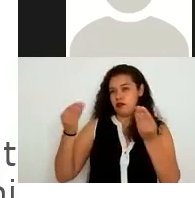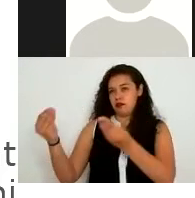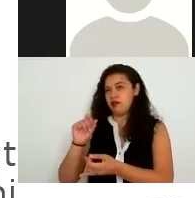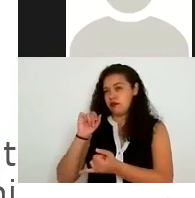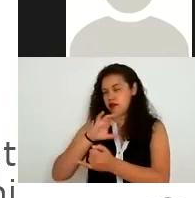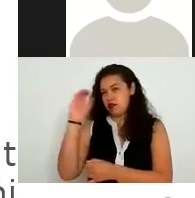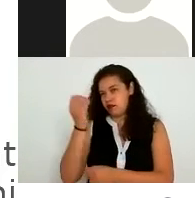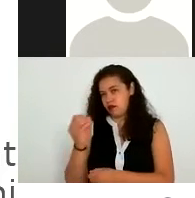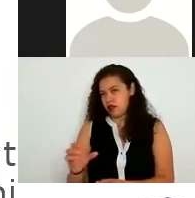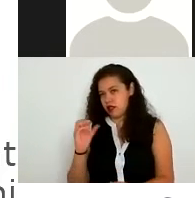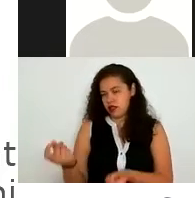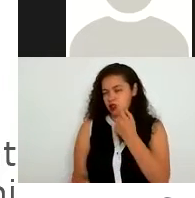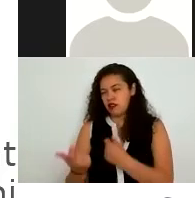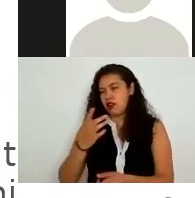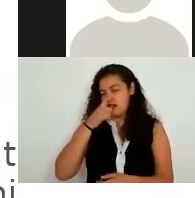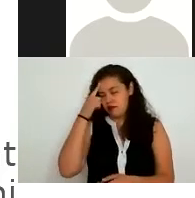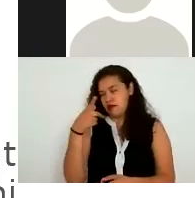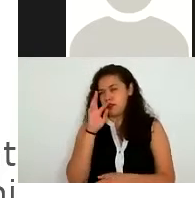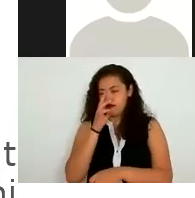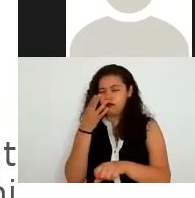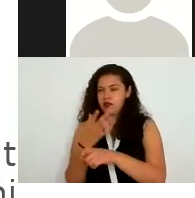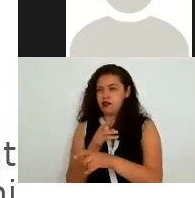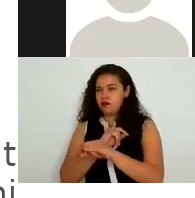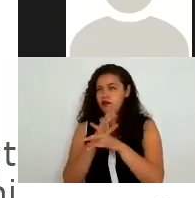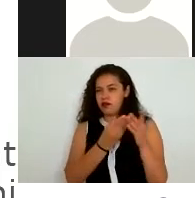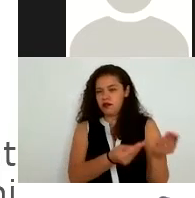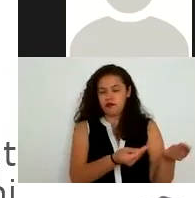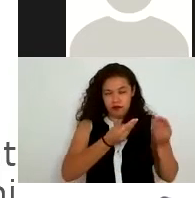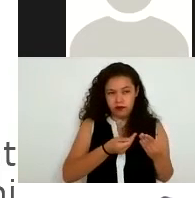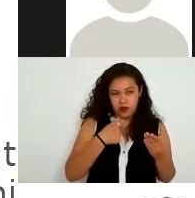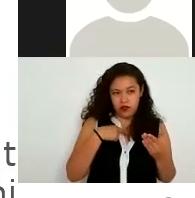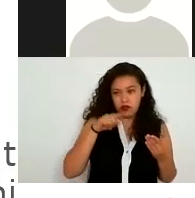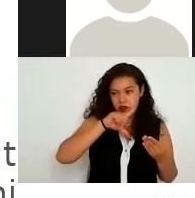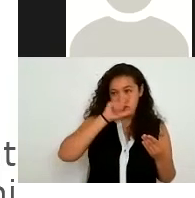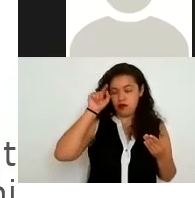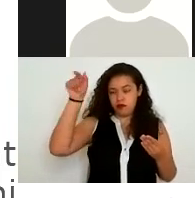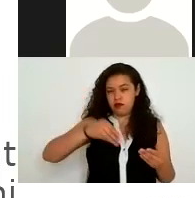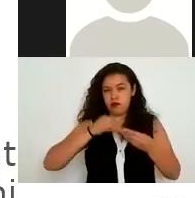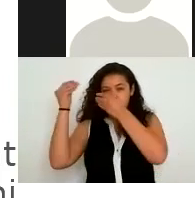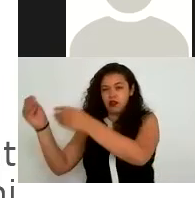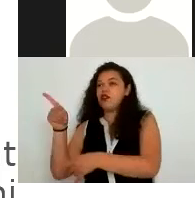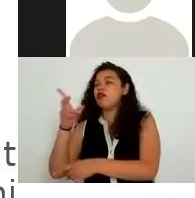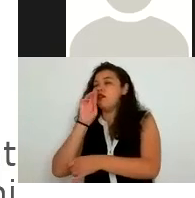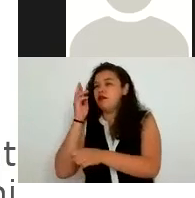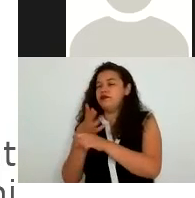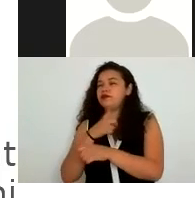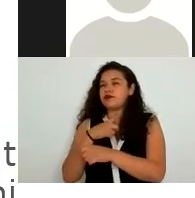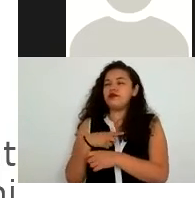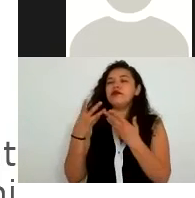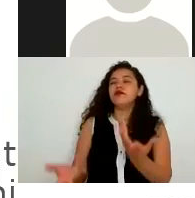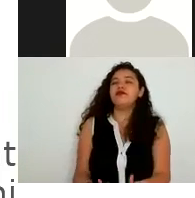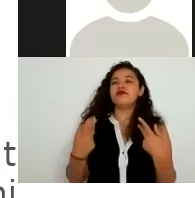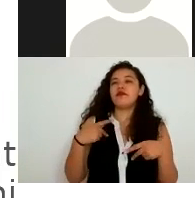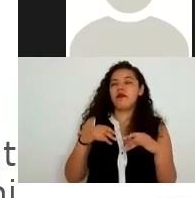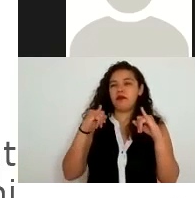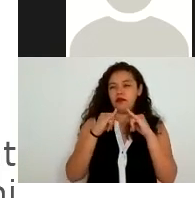correspondan al responsable que transferió los datos por ejemplo que se proporcione la base de datos al proveedor de la institución de